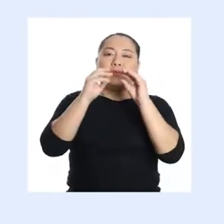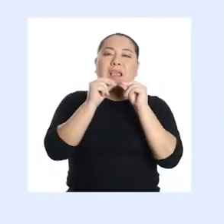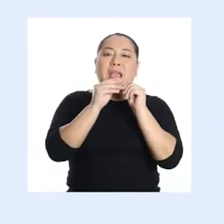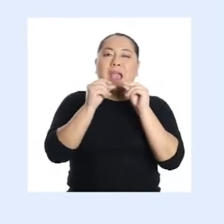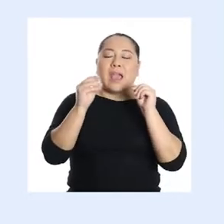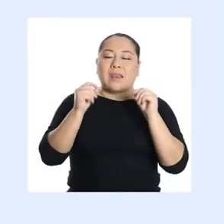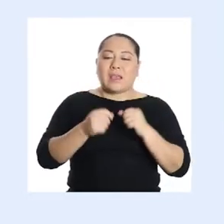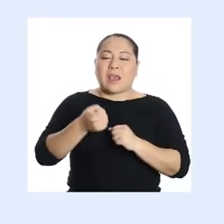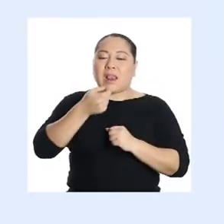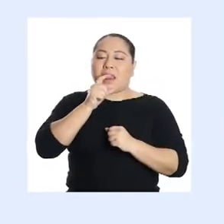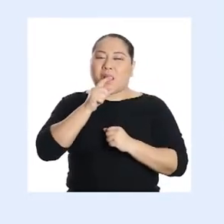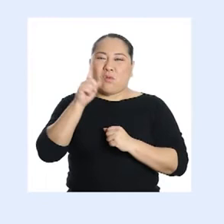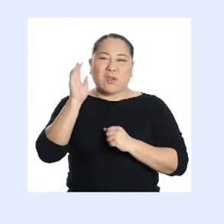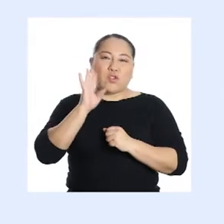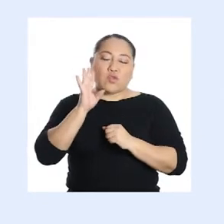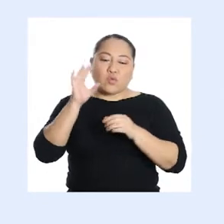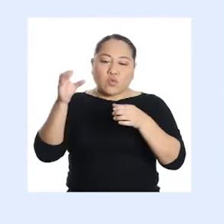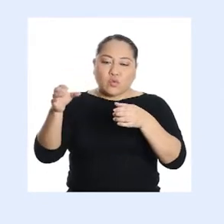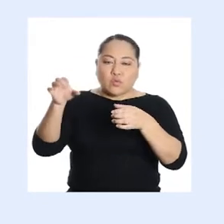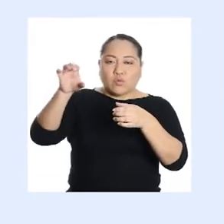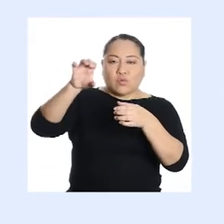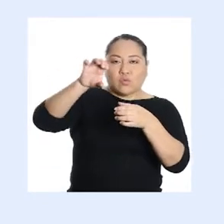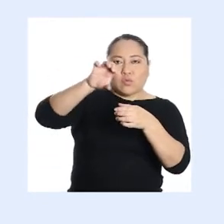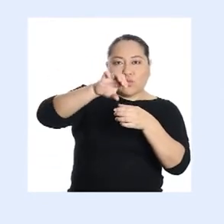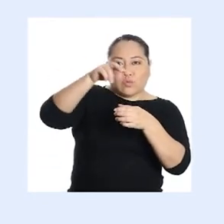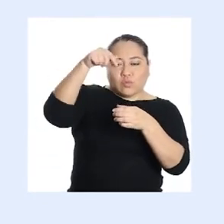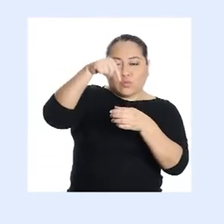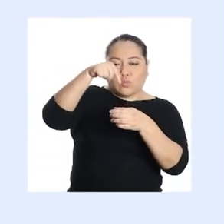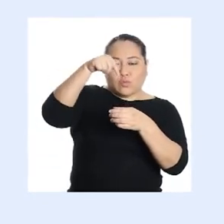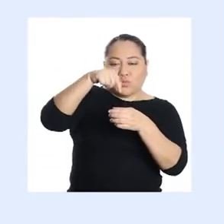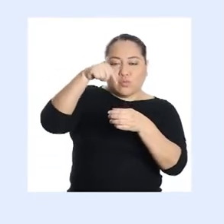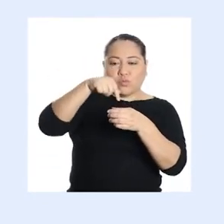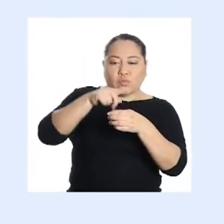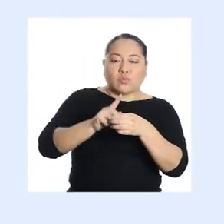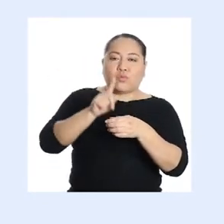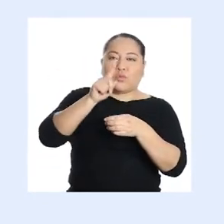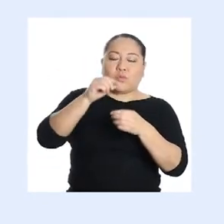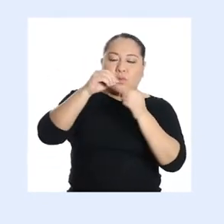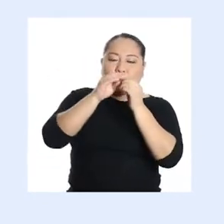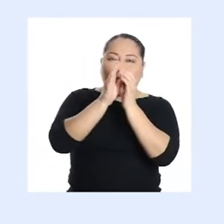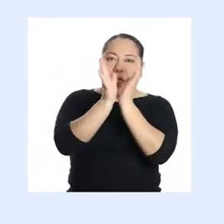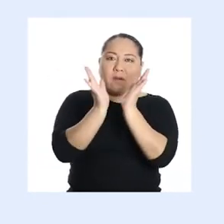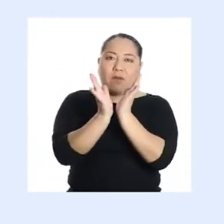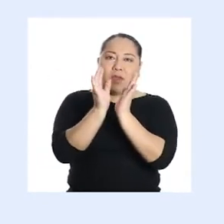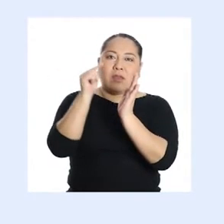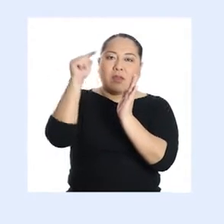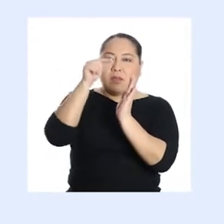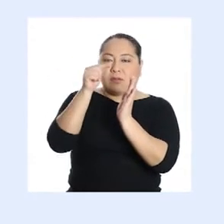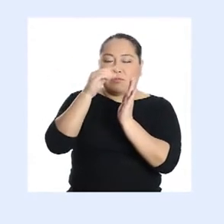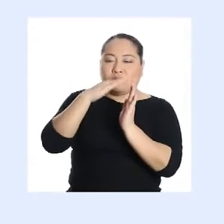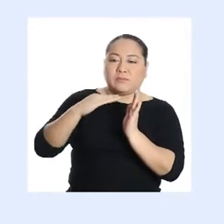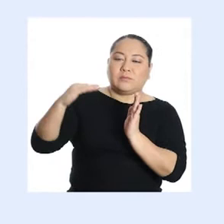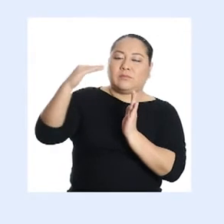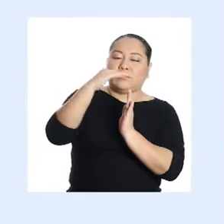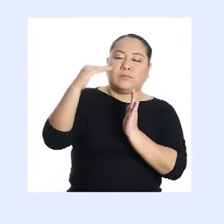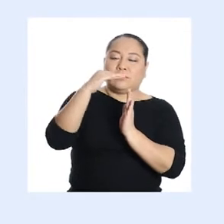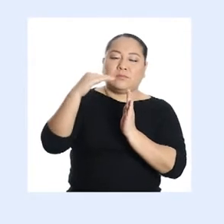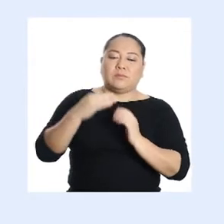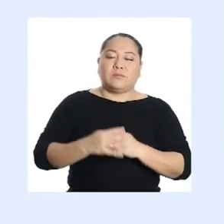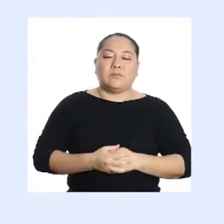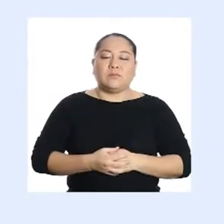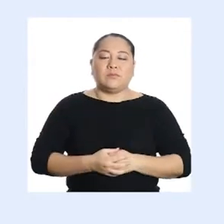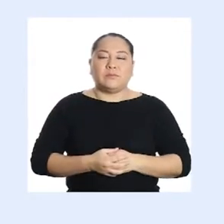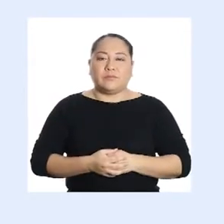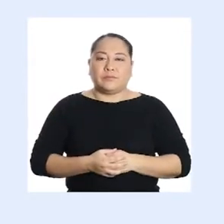El agua no potable se recibe en la zona de la abertura, ubicada en la